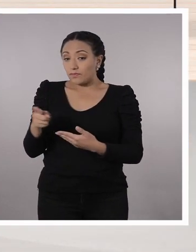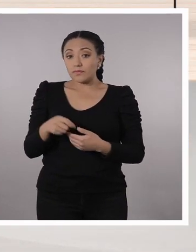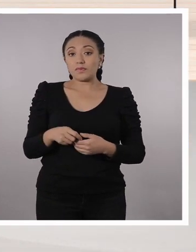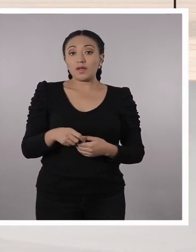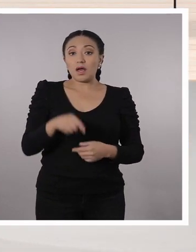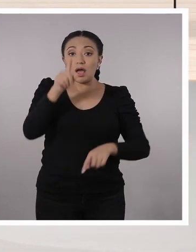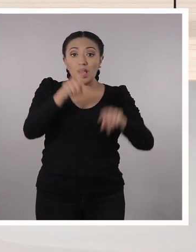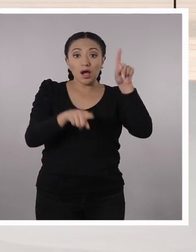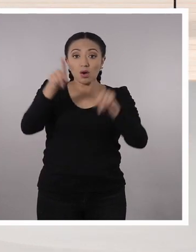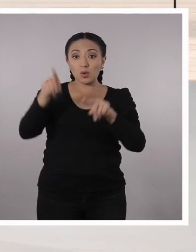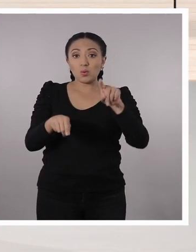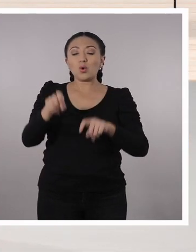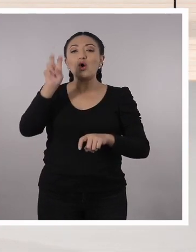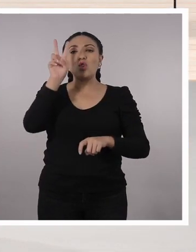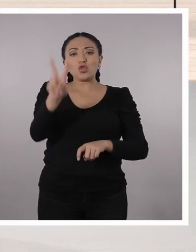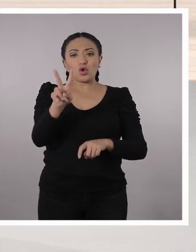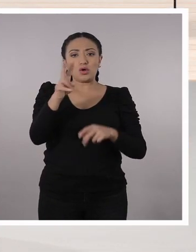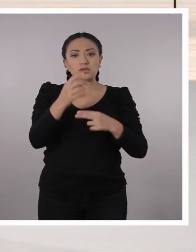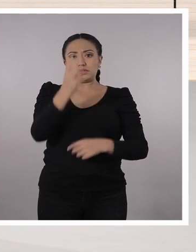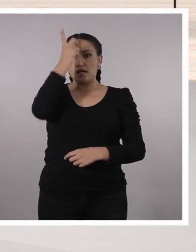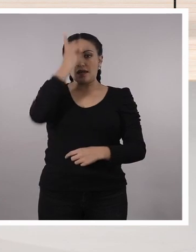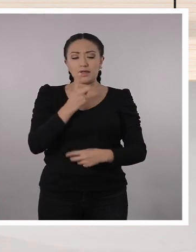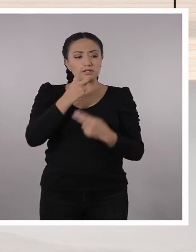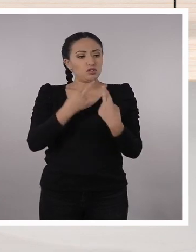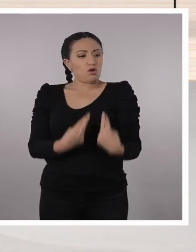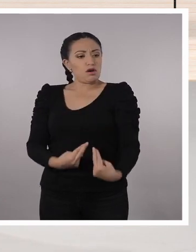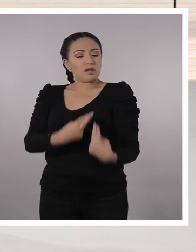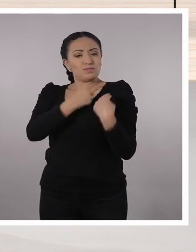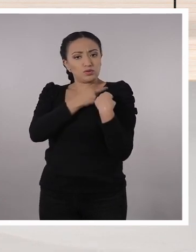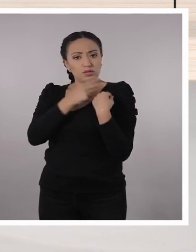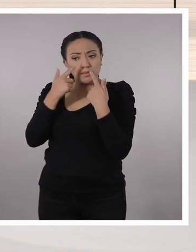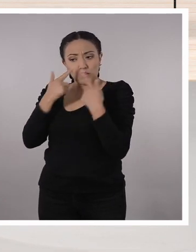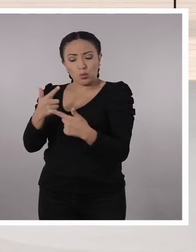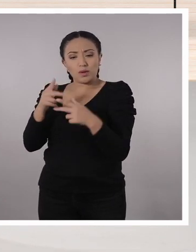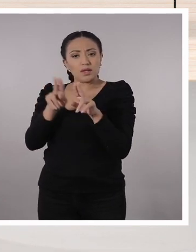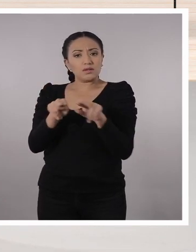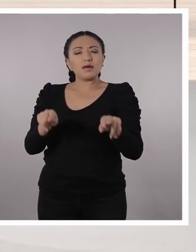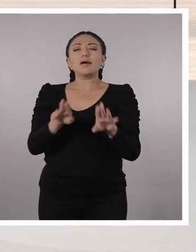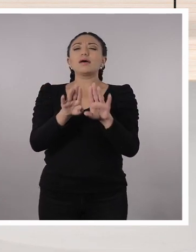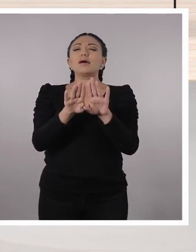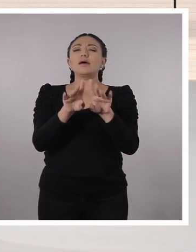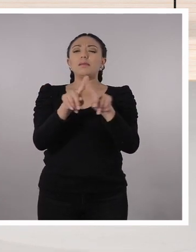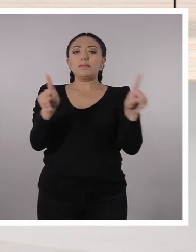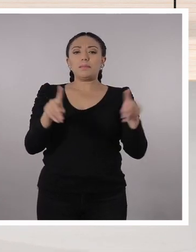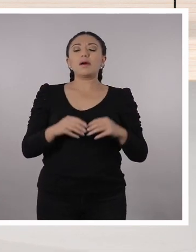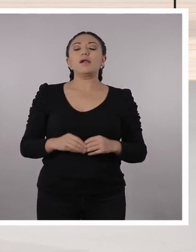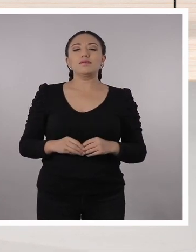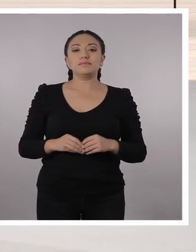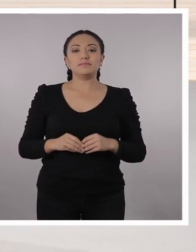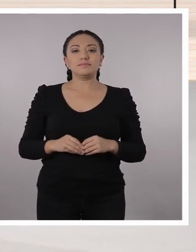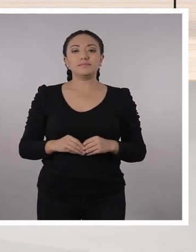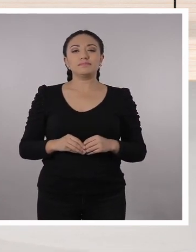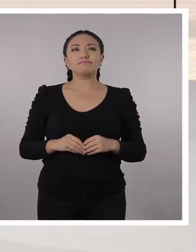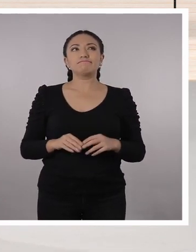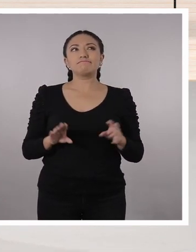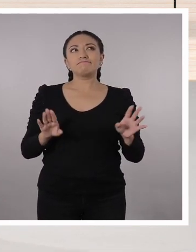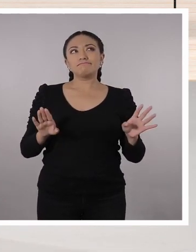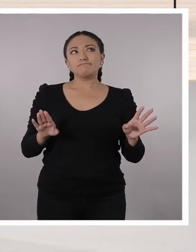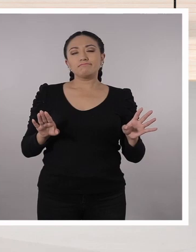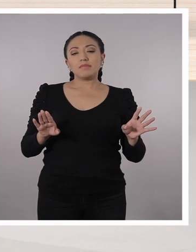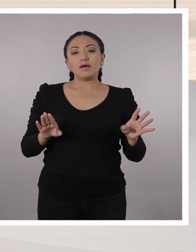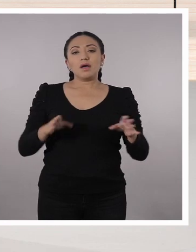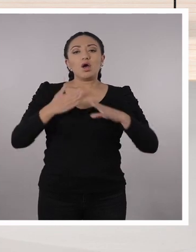identificar dos decisiones responsables que cuiden nuestro planeta, pero vamos a ser un poquito más específicos que